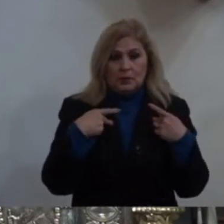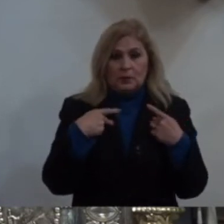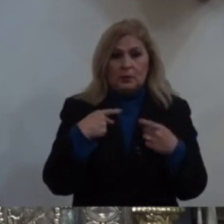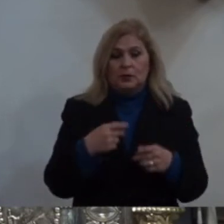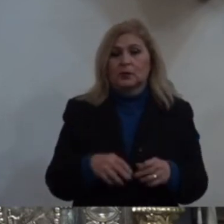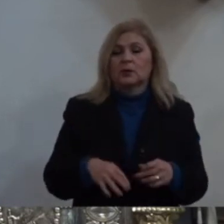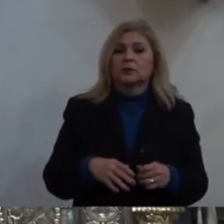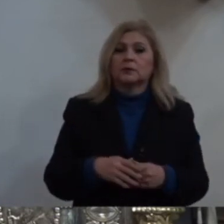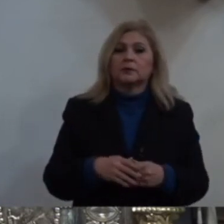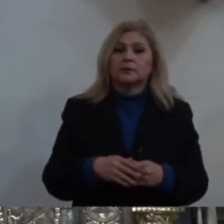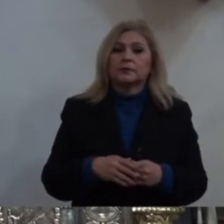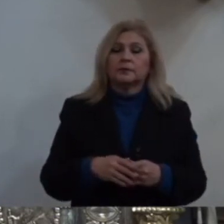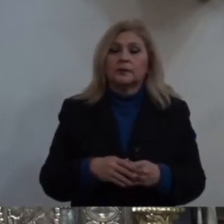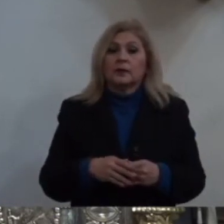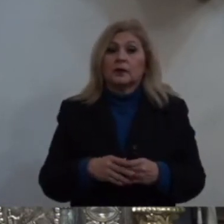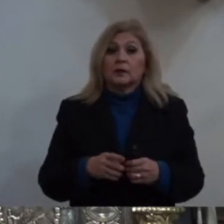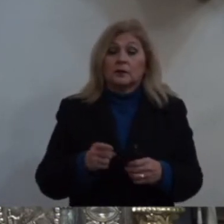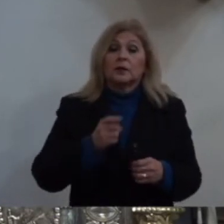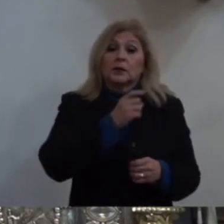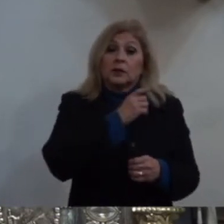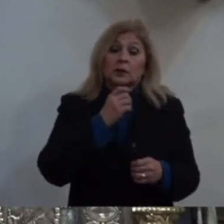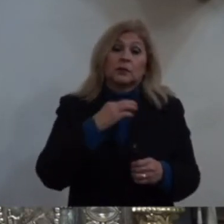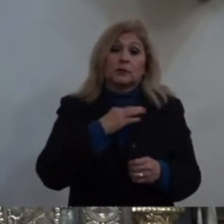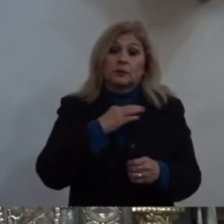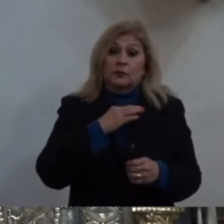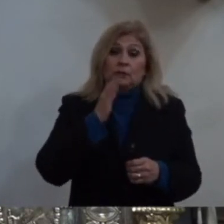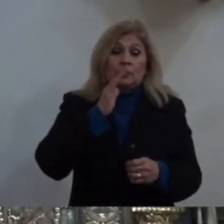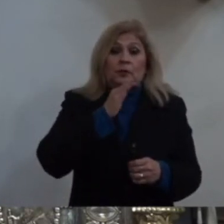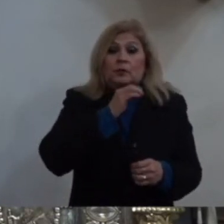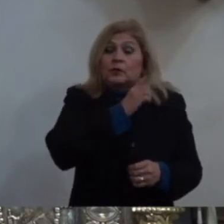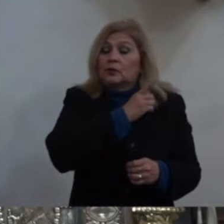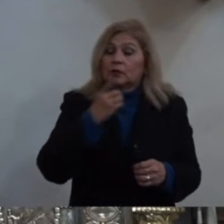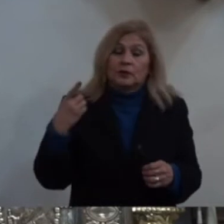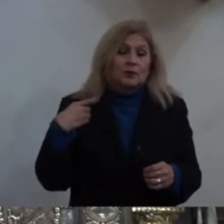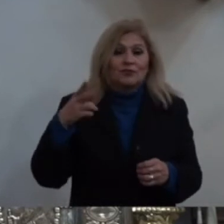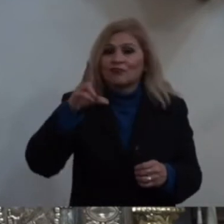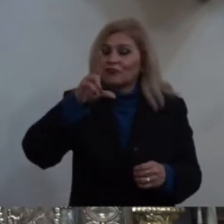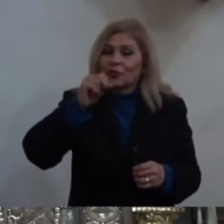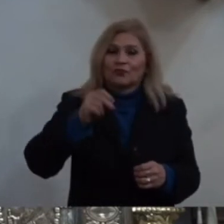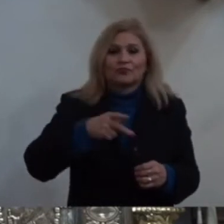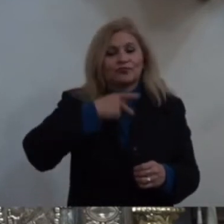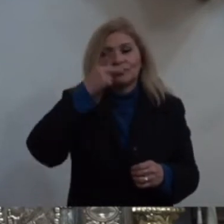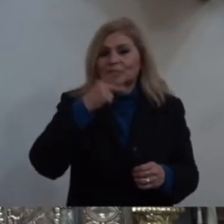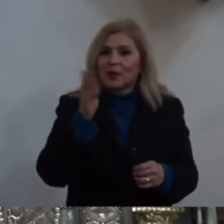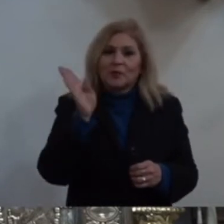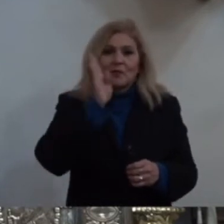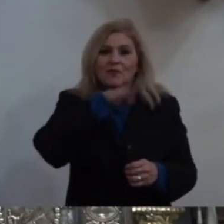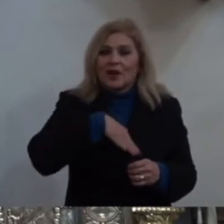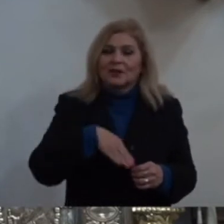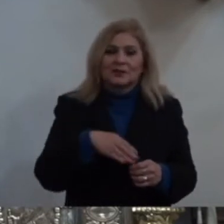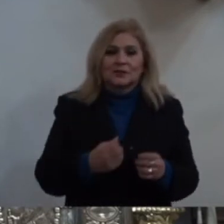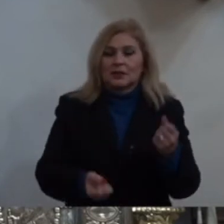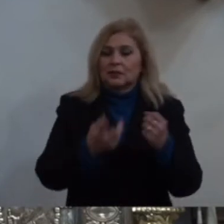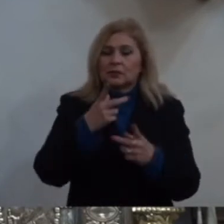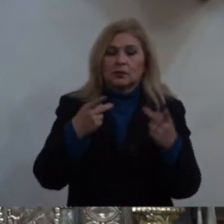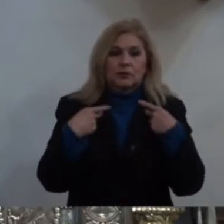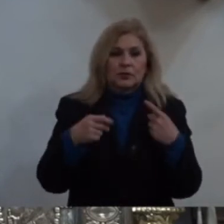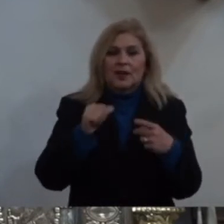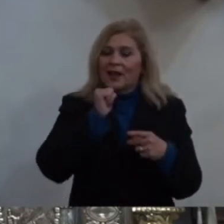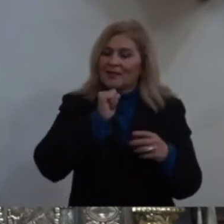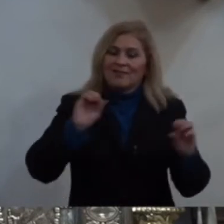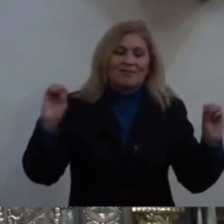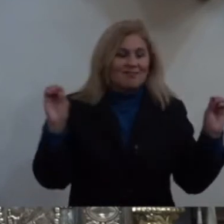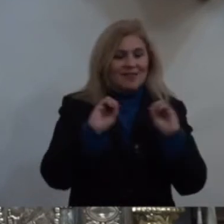sentirse De que podamos Hablar mal de alguien Nadie puede Maldecir A nadie